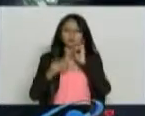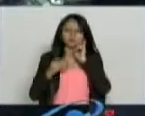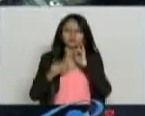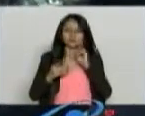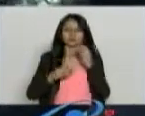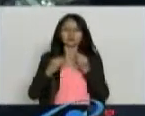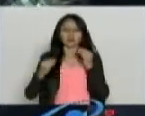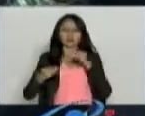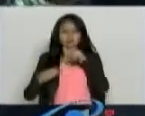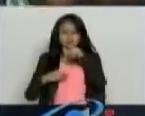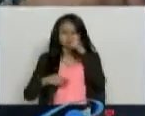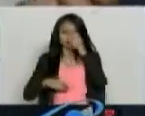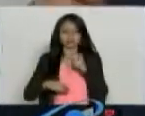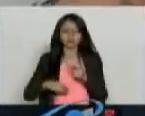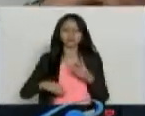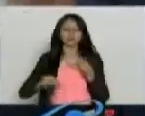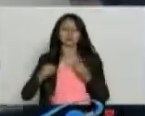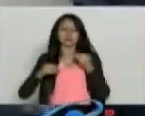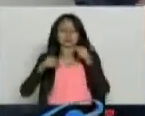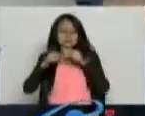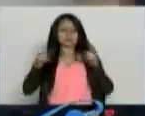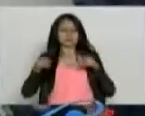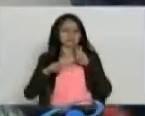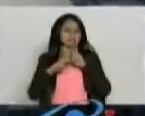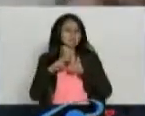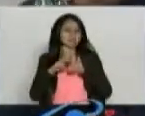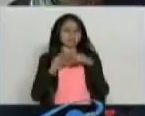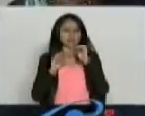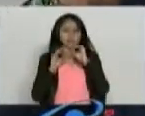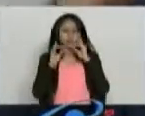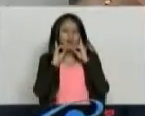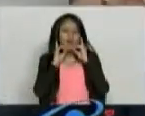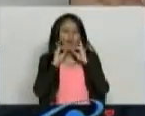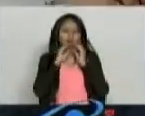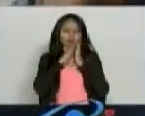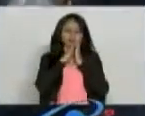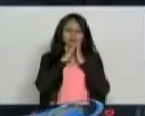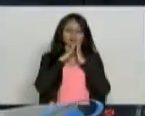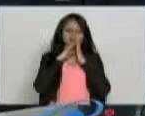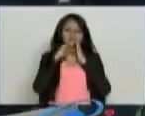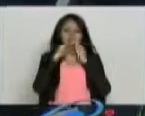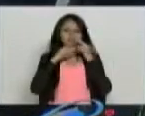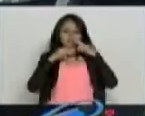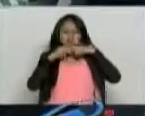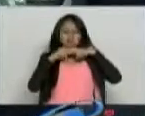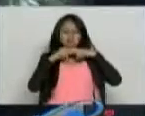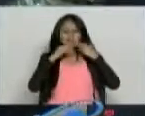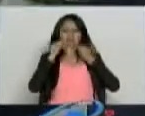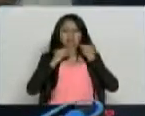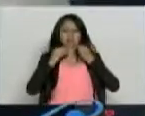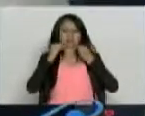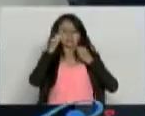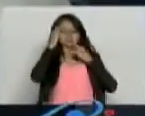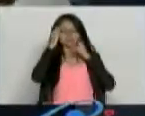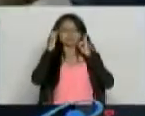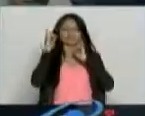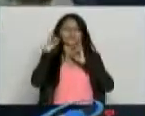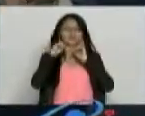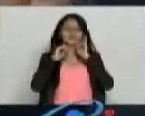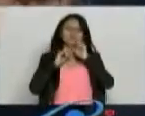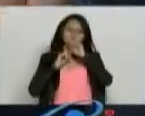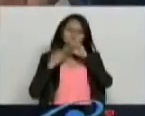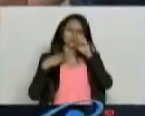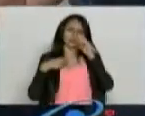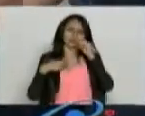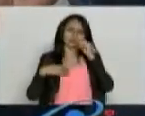simplemente está en un sitio, en una silla o acostado en la cama, en un sitio tranquilo. Y va siguiendo, dura 20 minutos el audio, pero